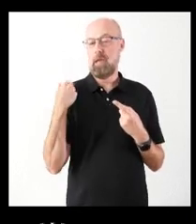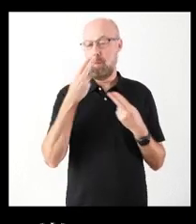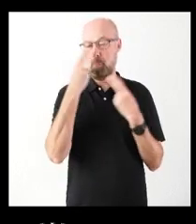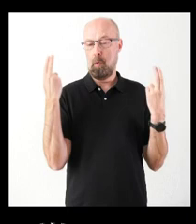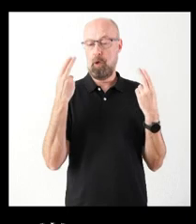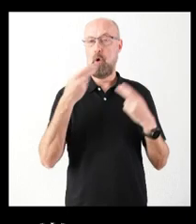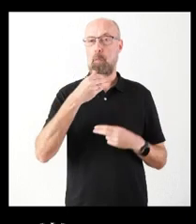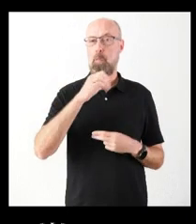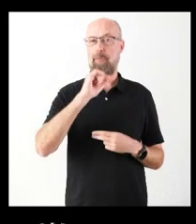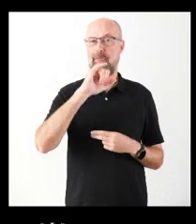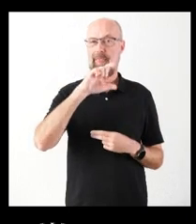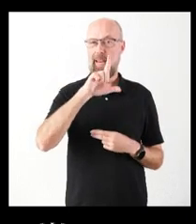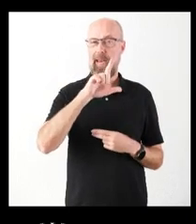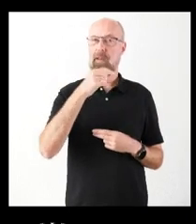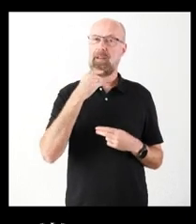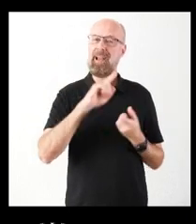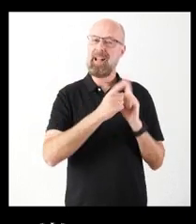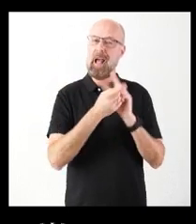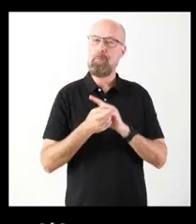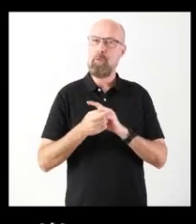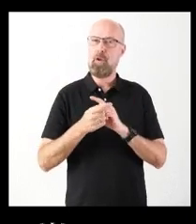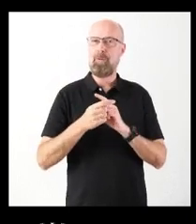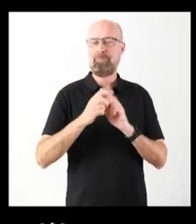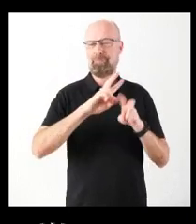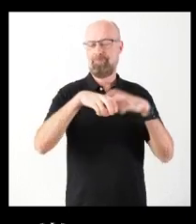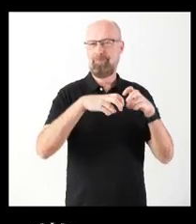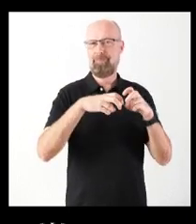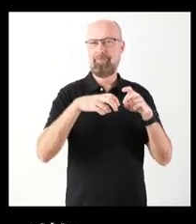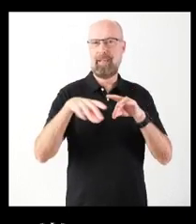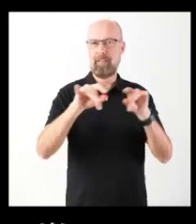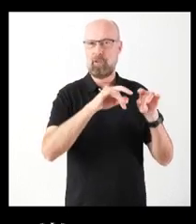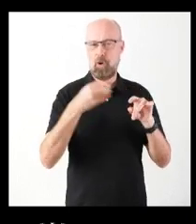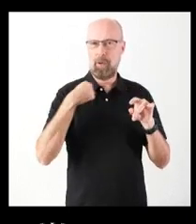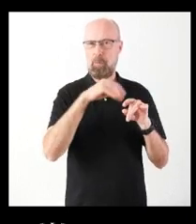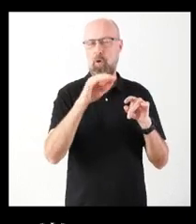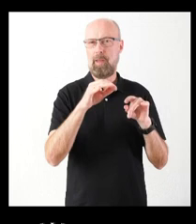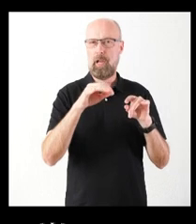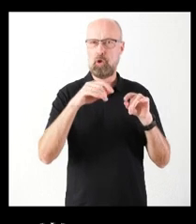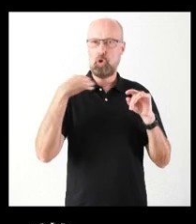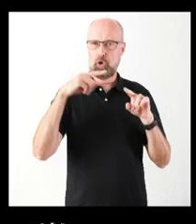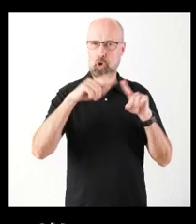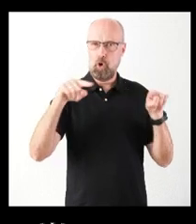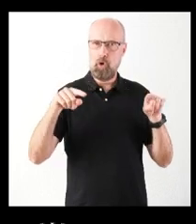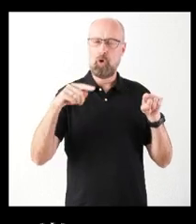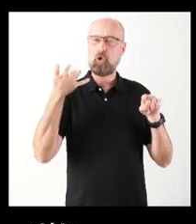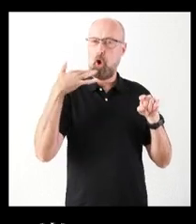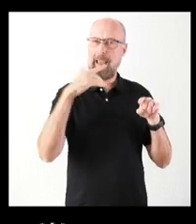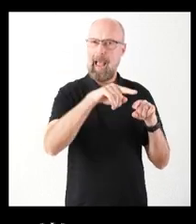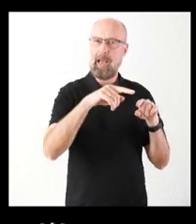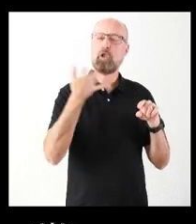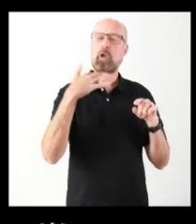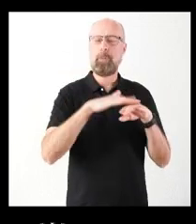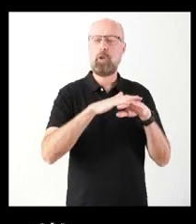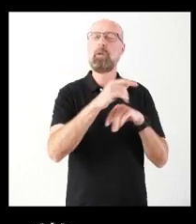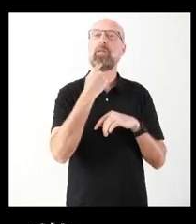ciertos cambios sobre la recalificación del suelo del PEMA aquí en Soria, donde se indicó que pasa de terciario productivo a industrial.